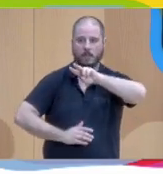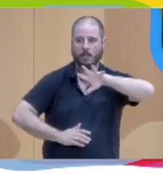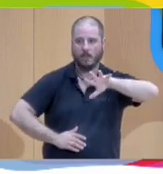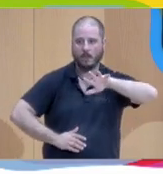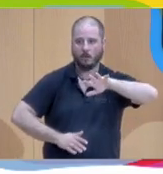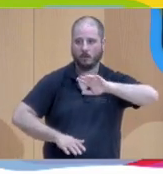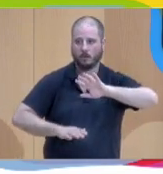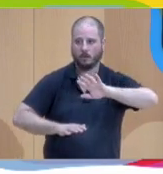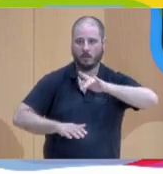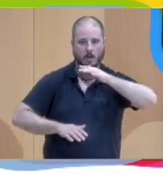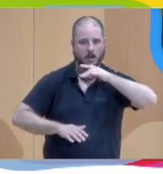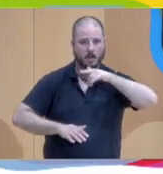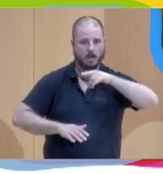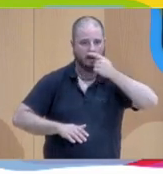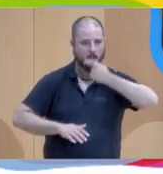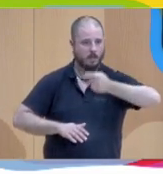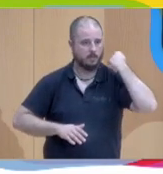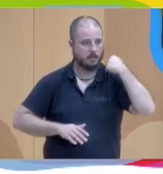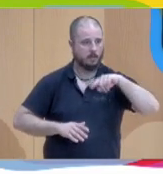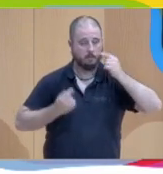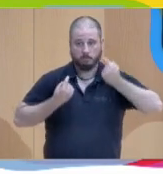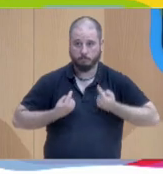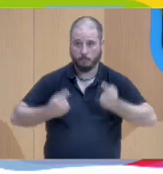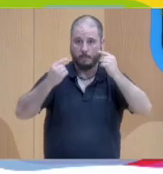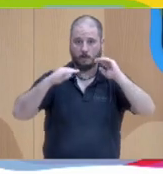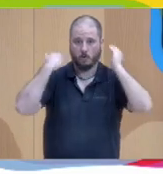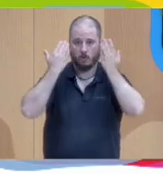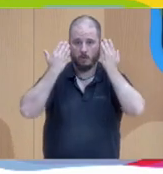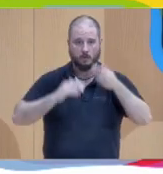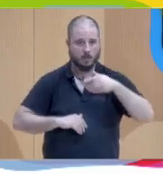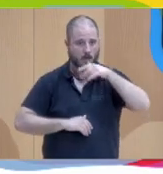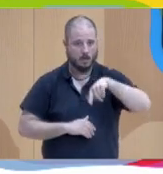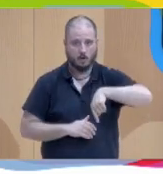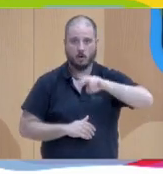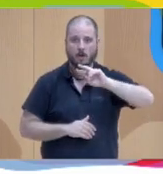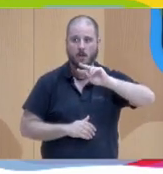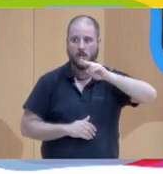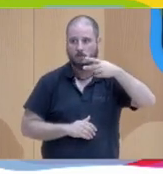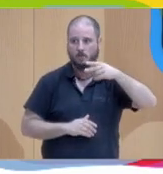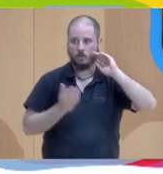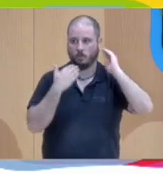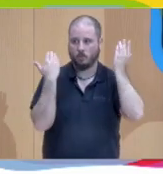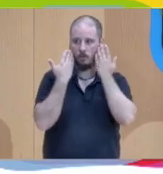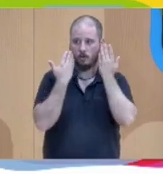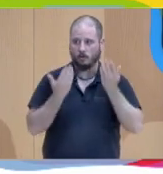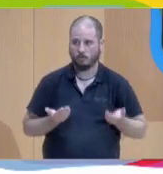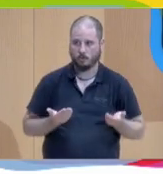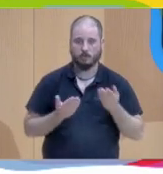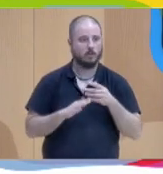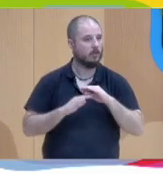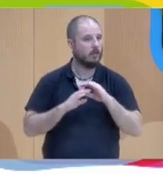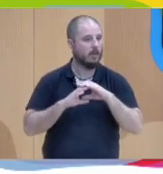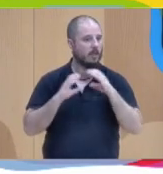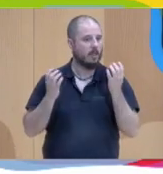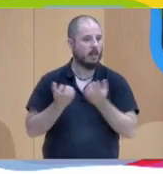Estamos, hace un año, estuvimos en el primer congreso, ahora estamos en el segundo congreso internacional, como decía Tom, llevamos la